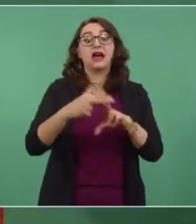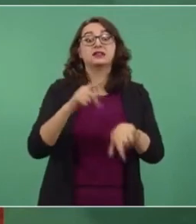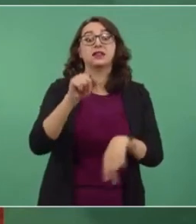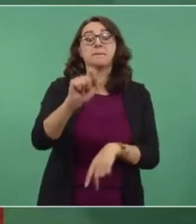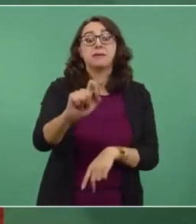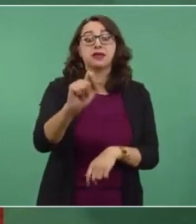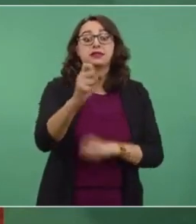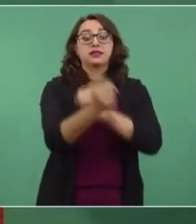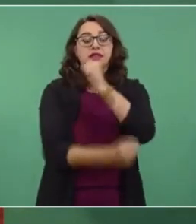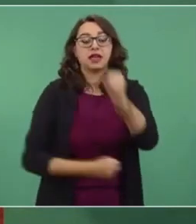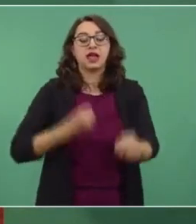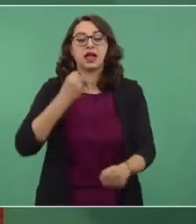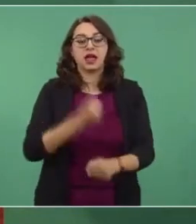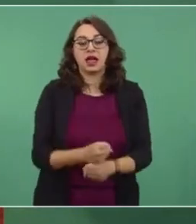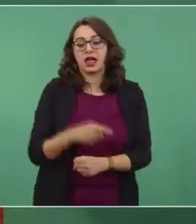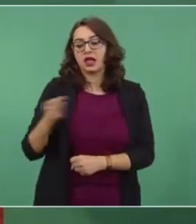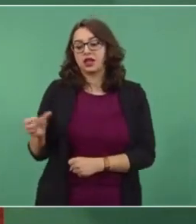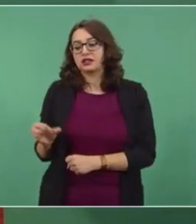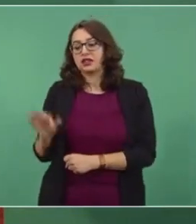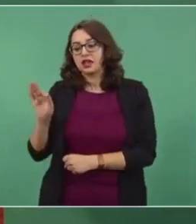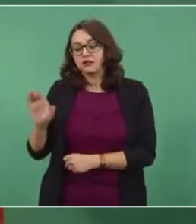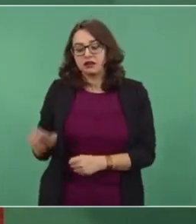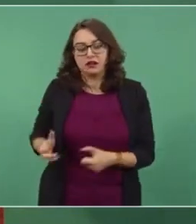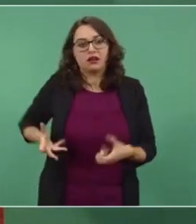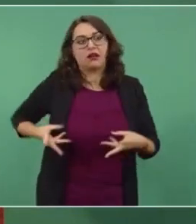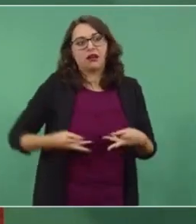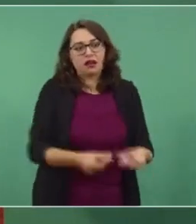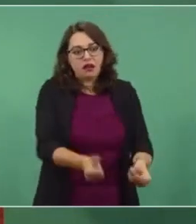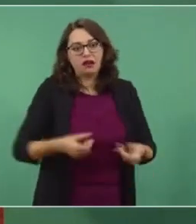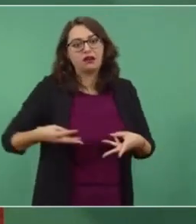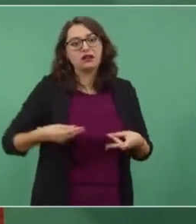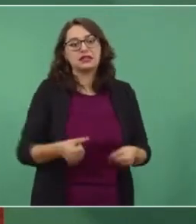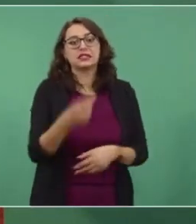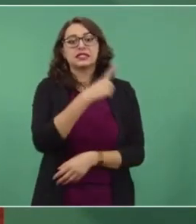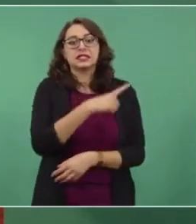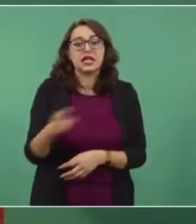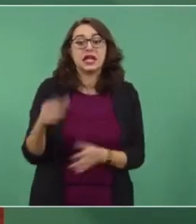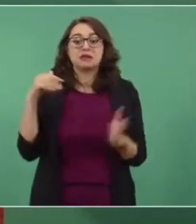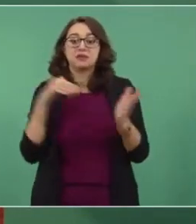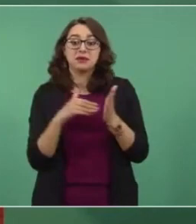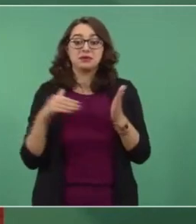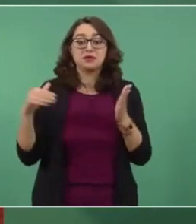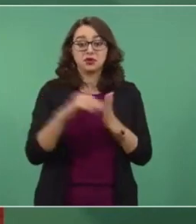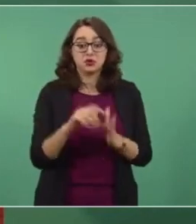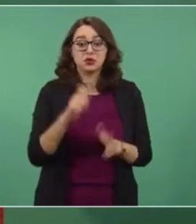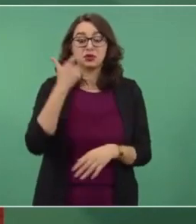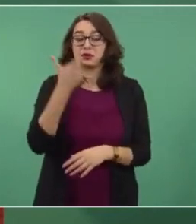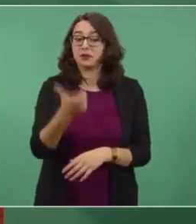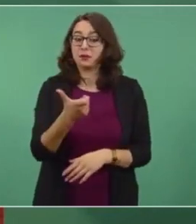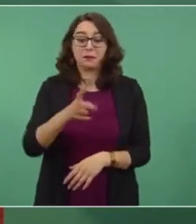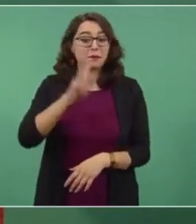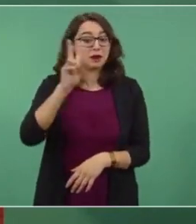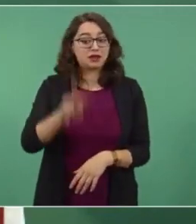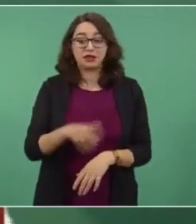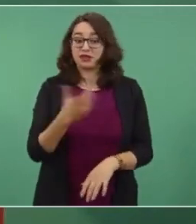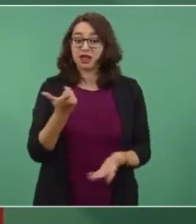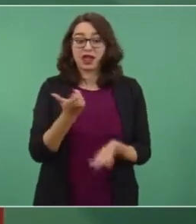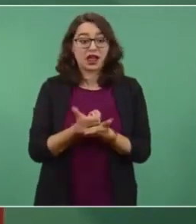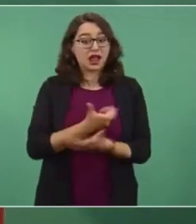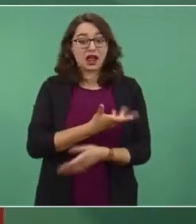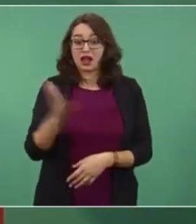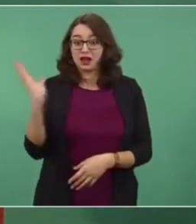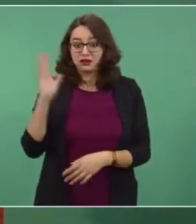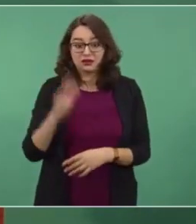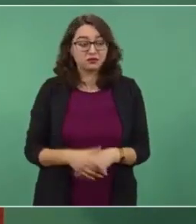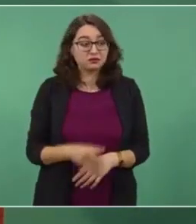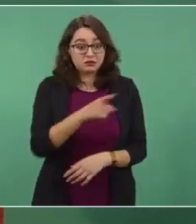CFE va a tener que pagar más de 100 mil millones de pesos en esto, o sea, nos salen muy caros. Esto de que es